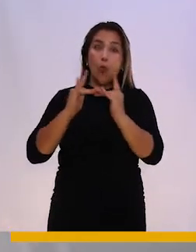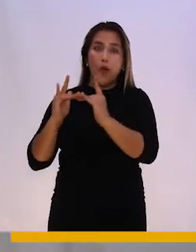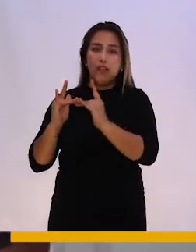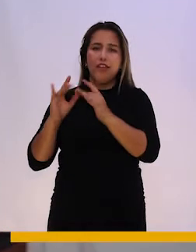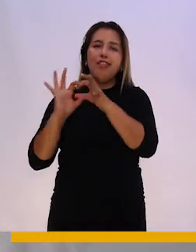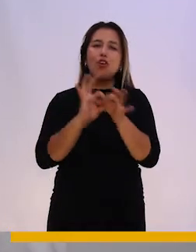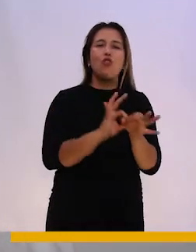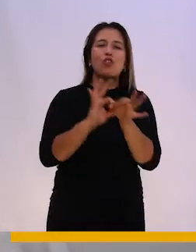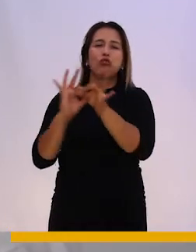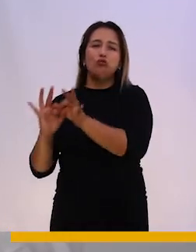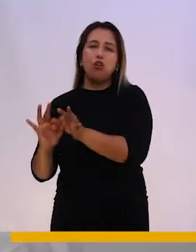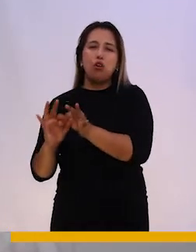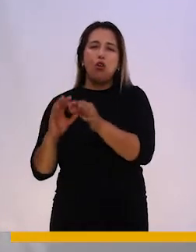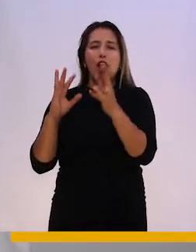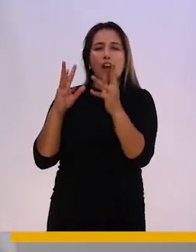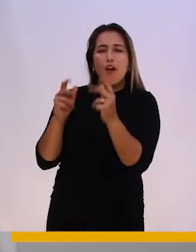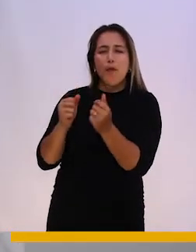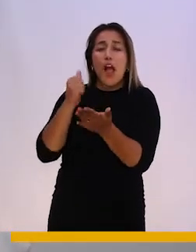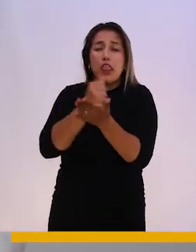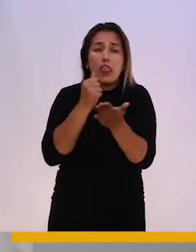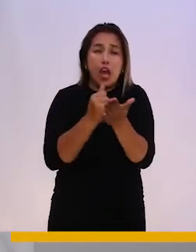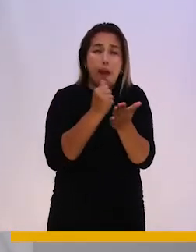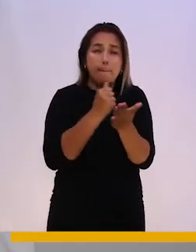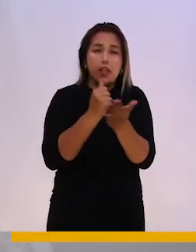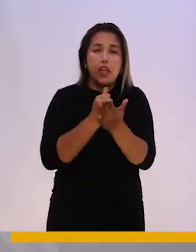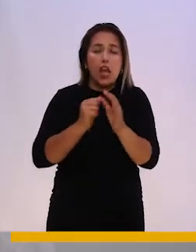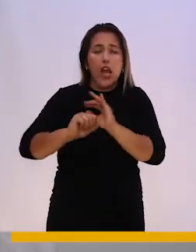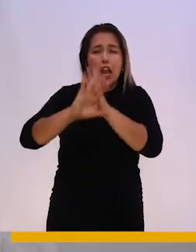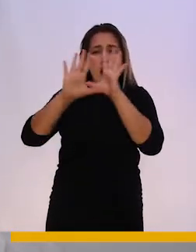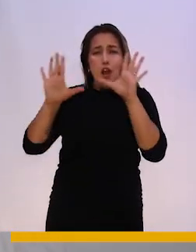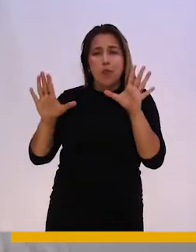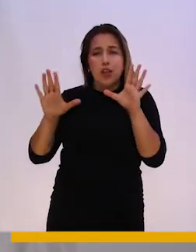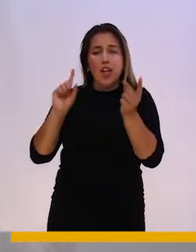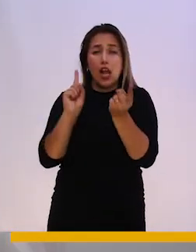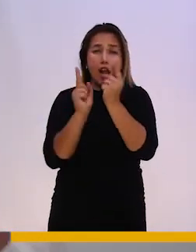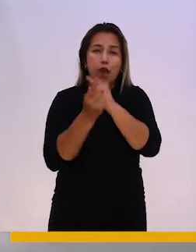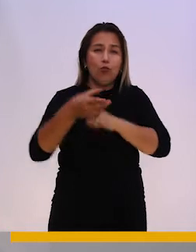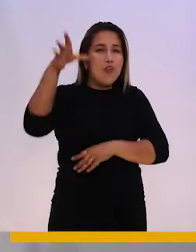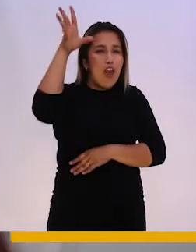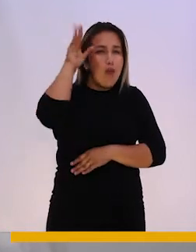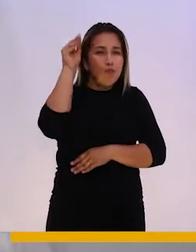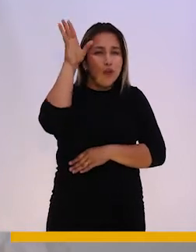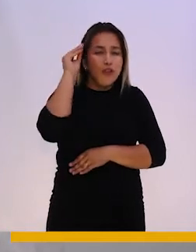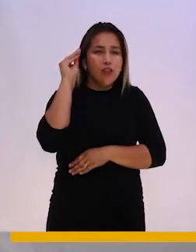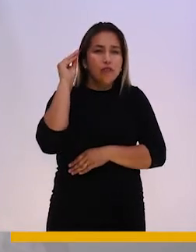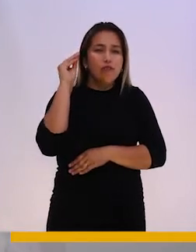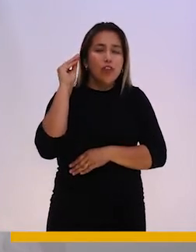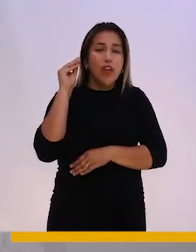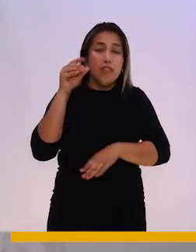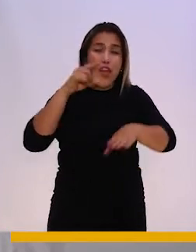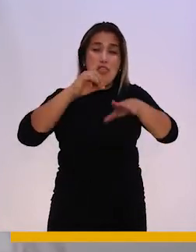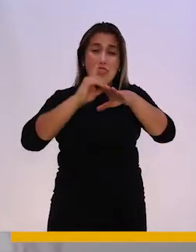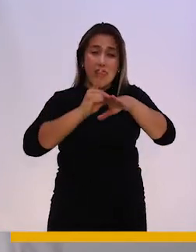conexión con la familia, con trámites y como claramente su disposición a aprender en alfabetización